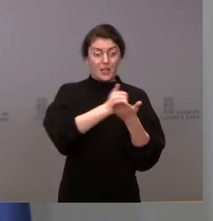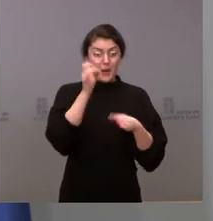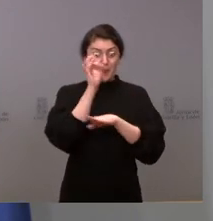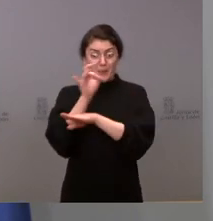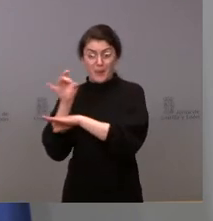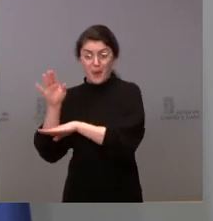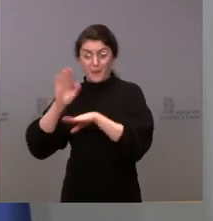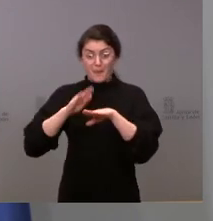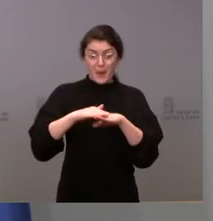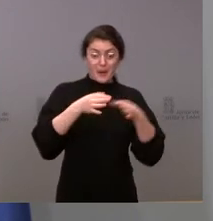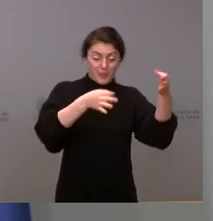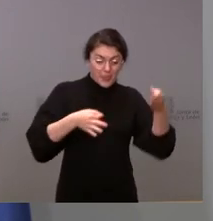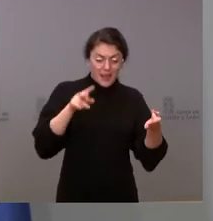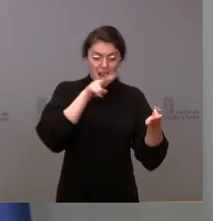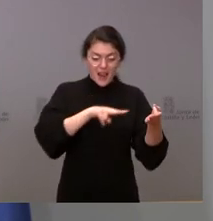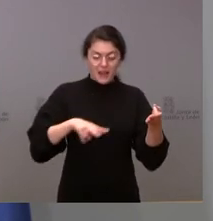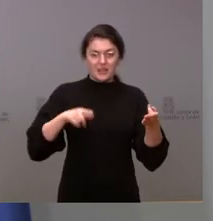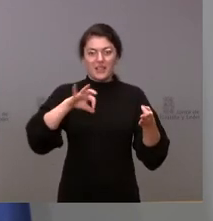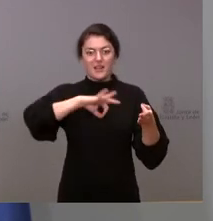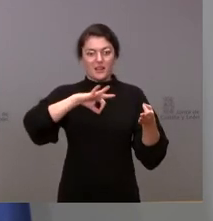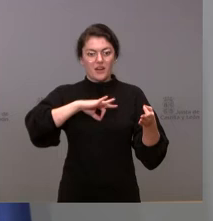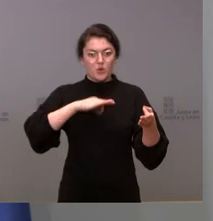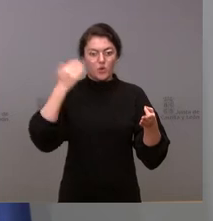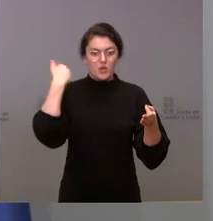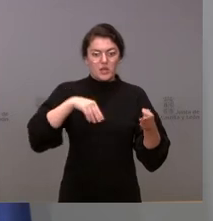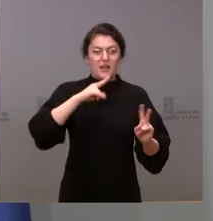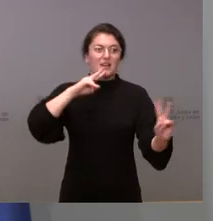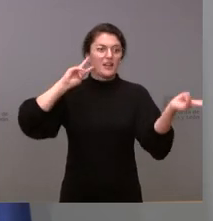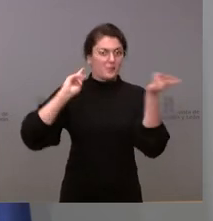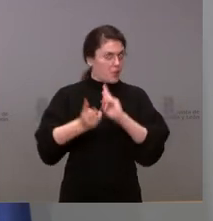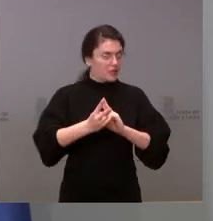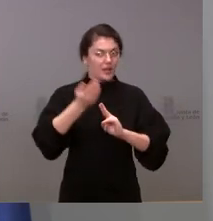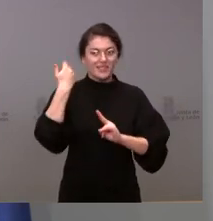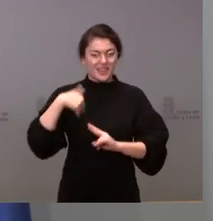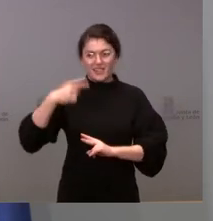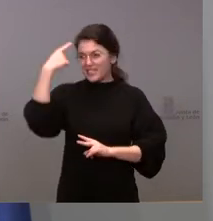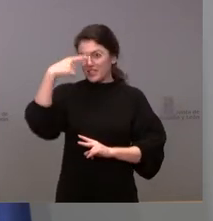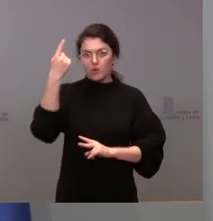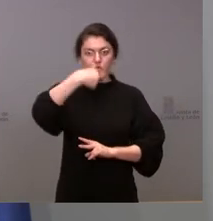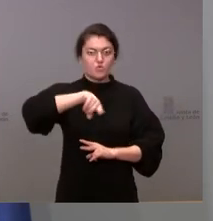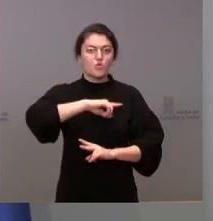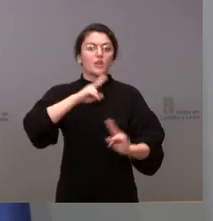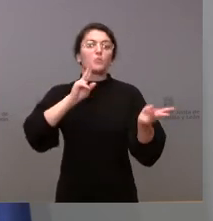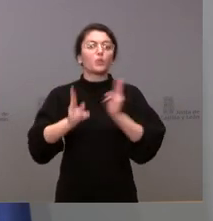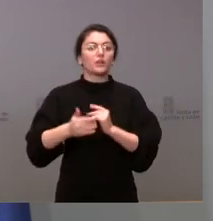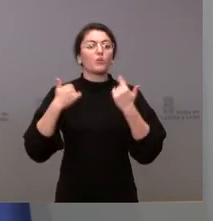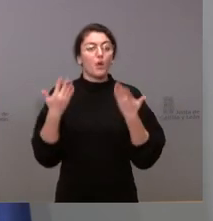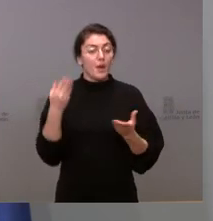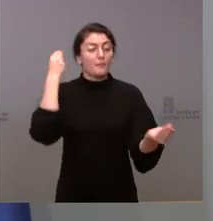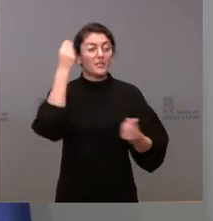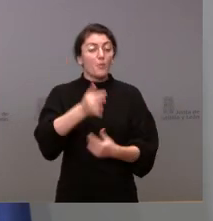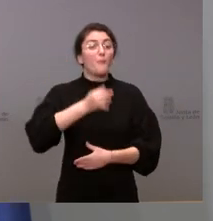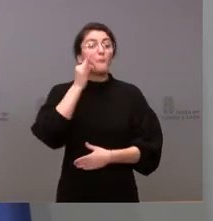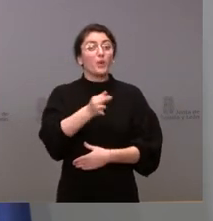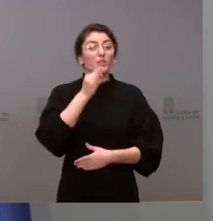largo del mes de enero. Fue algo que ya hicimos, de lo cual también les dimos cuenta a todos ustedes y creemos que hubiera podido ser positivo que este punto